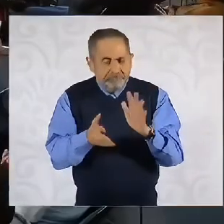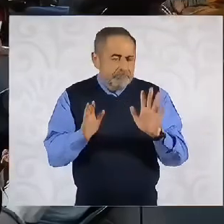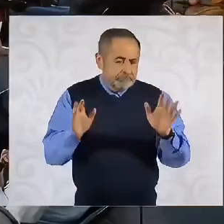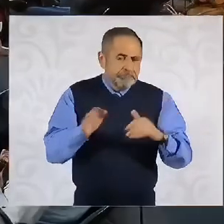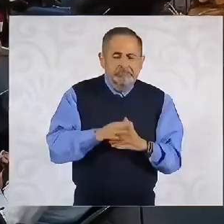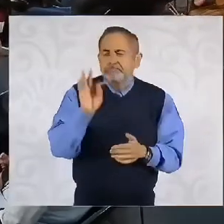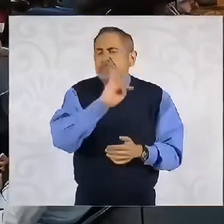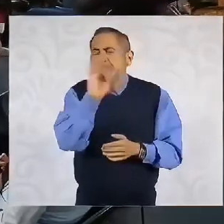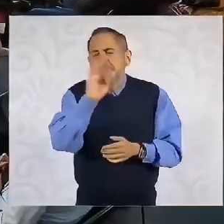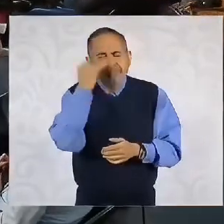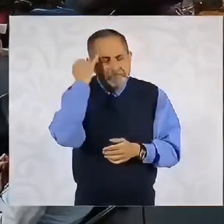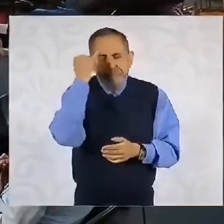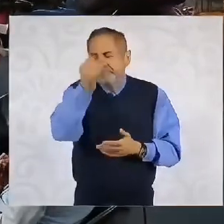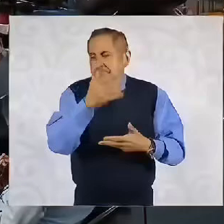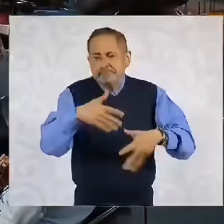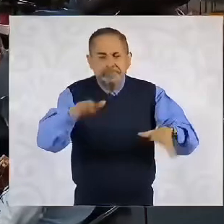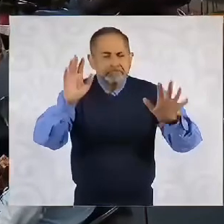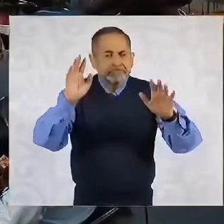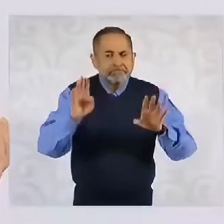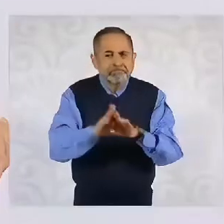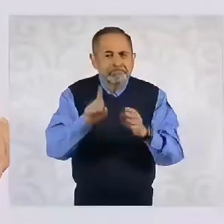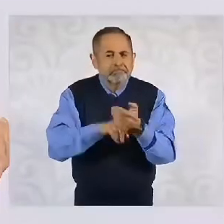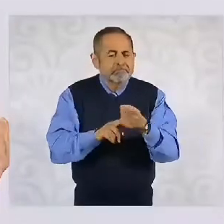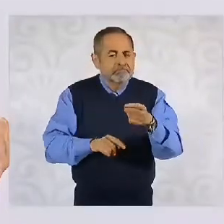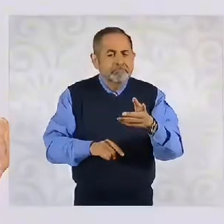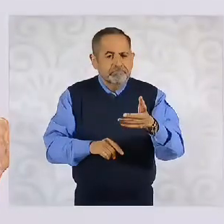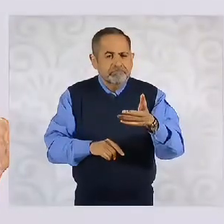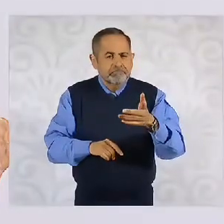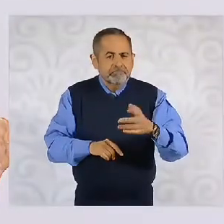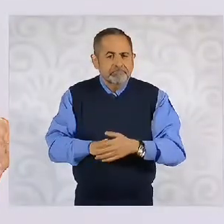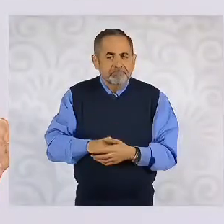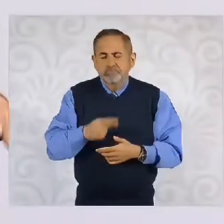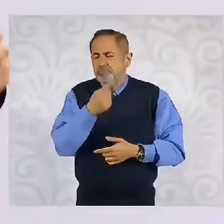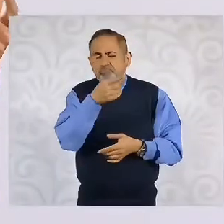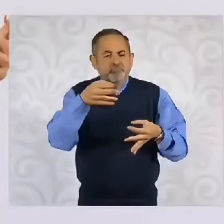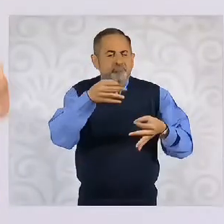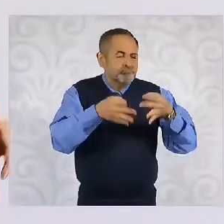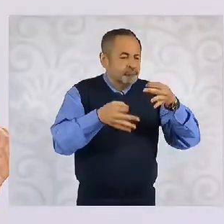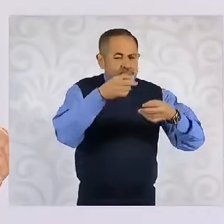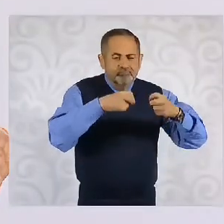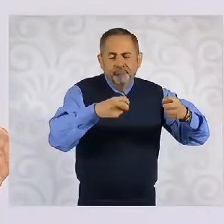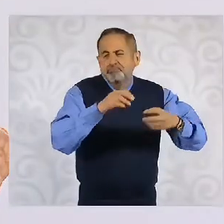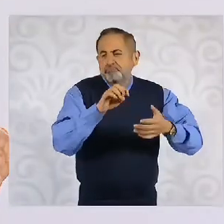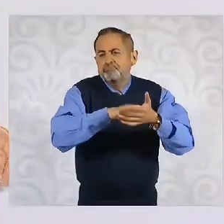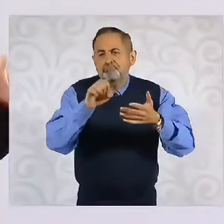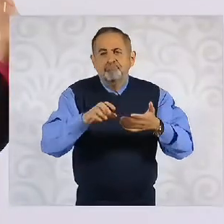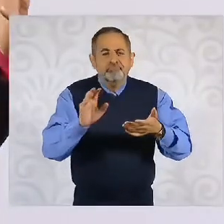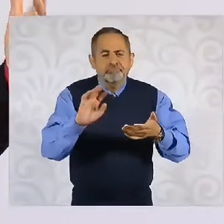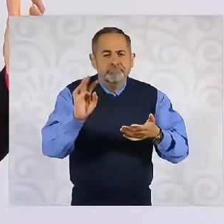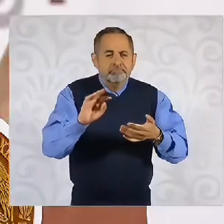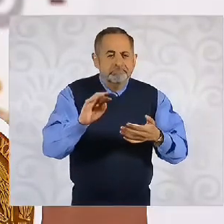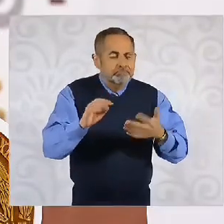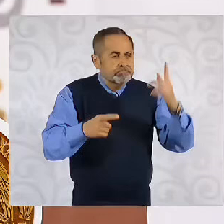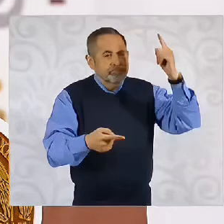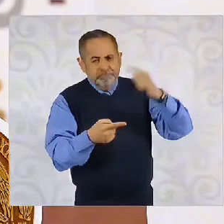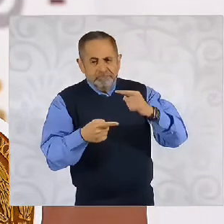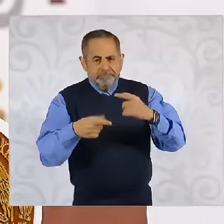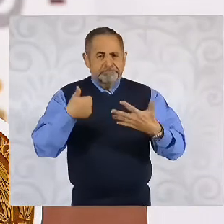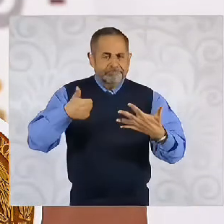Supónganse que de un magistrado, de un ministro, salen seis